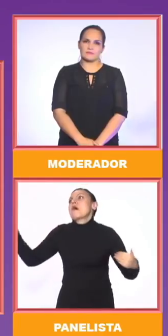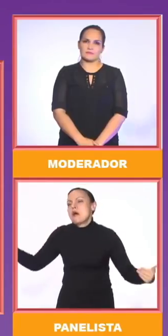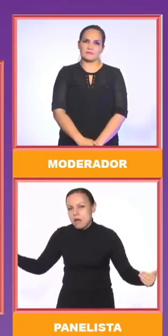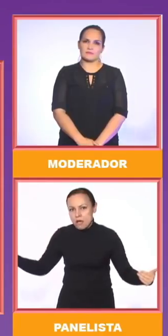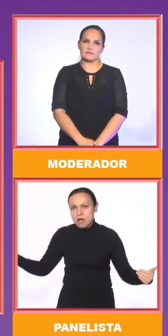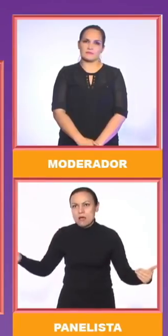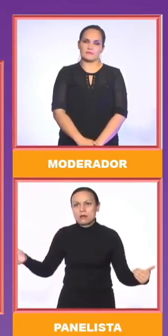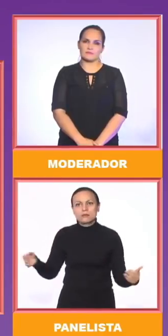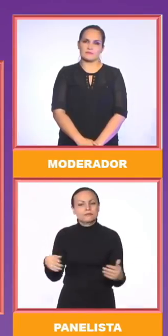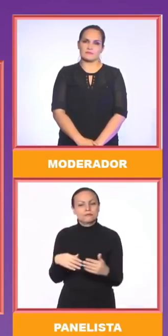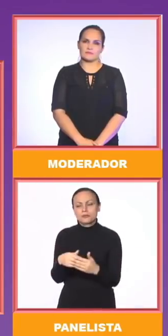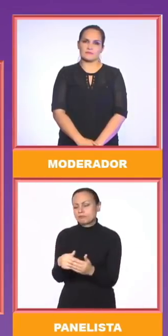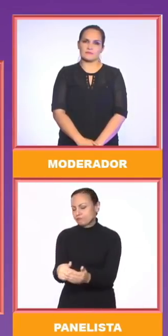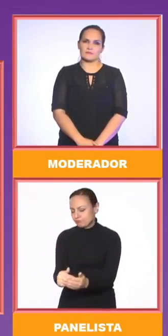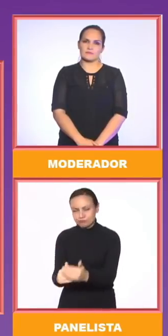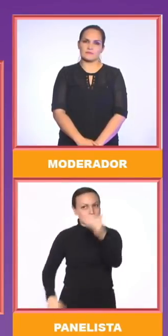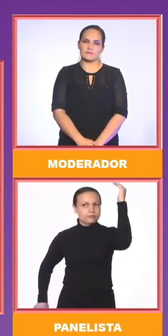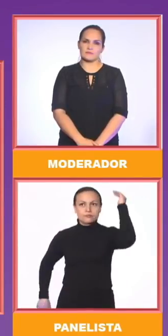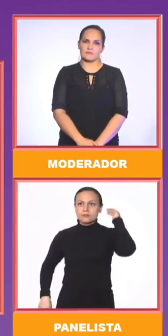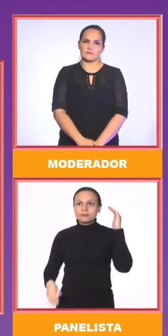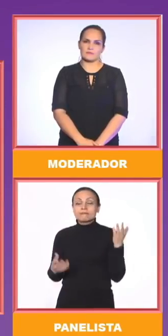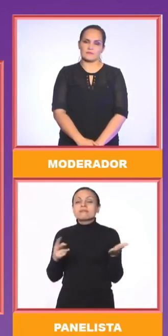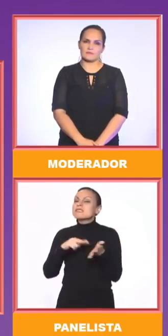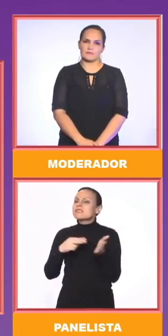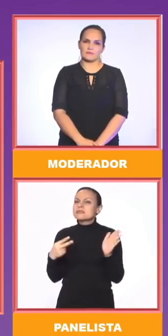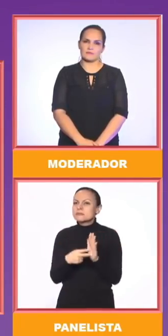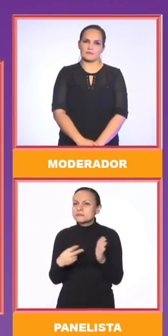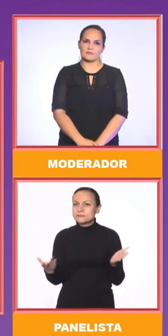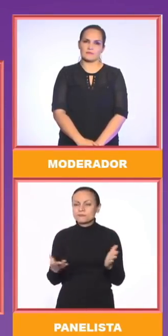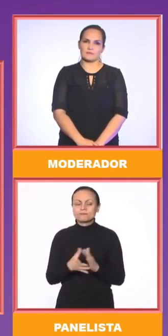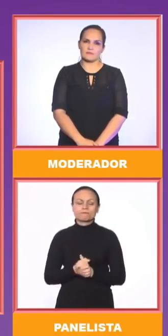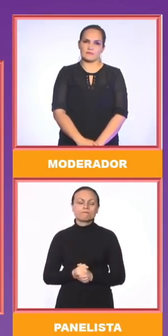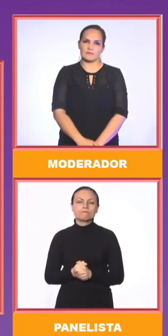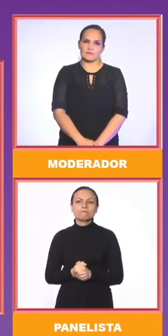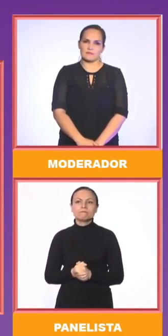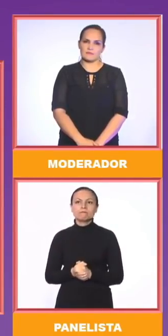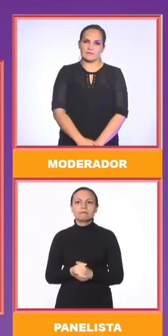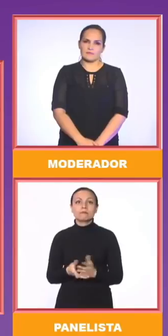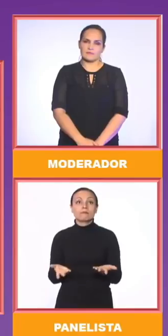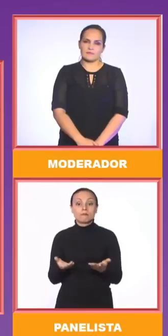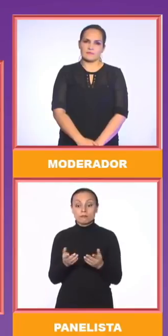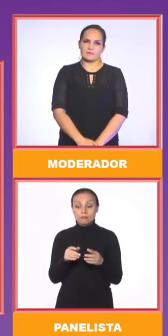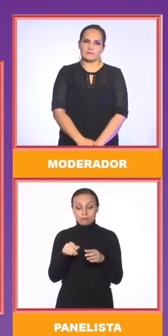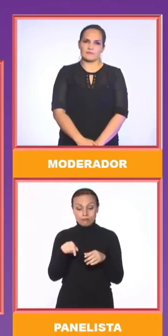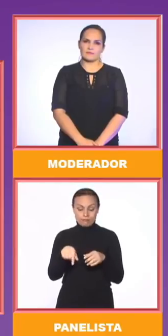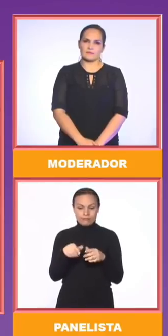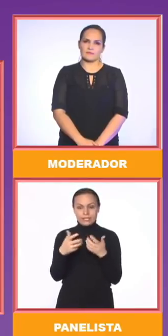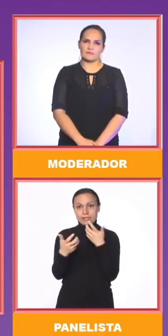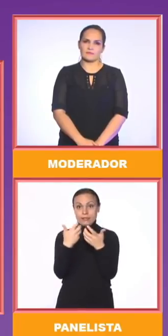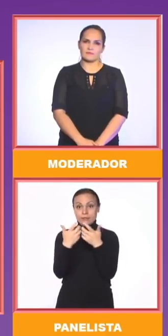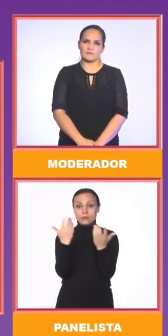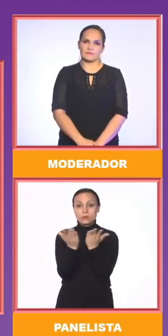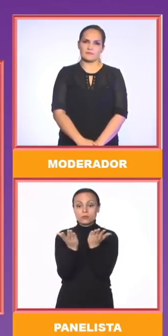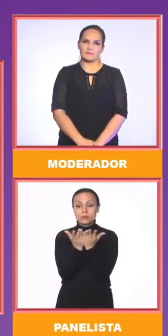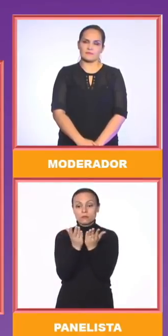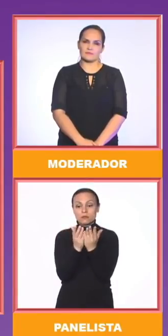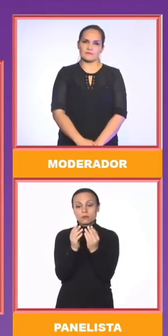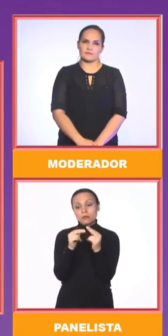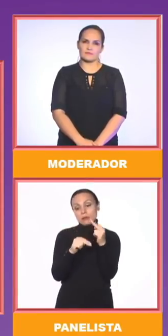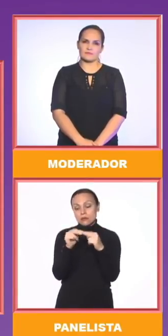la brecha todavía es más alta. ¿Qué quiere decir eso? Que estamos construyendo un sistema educativo que